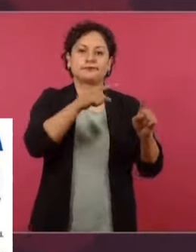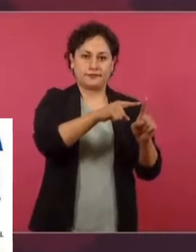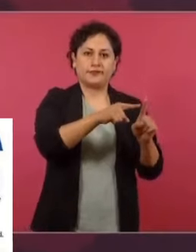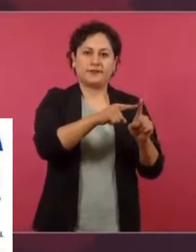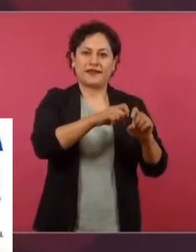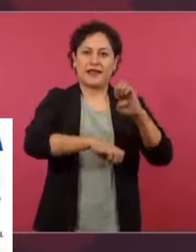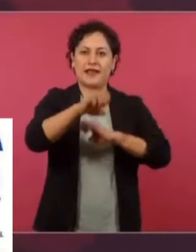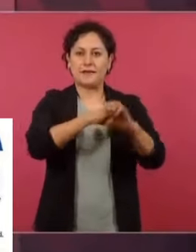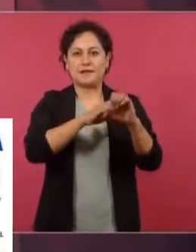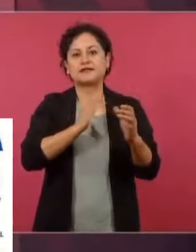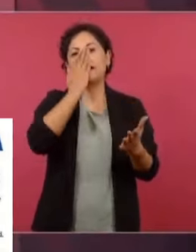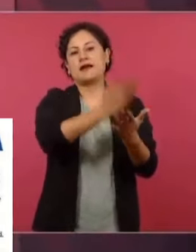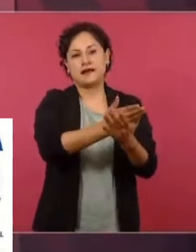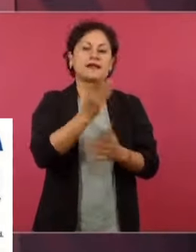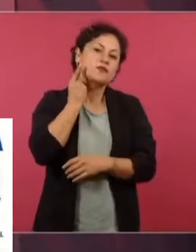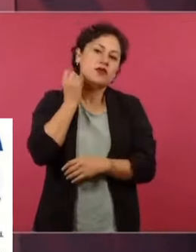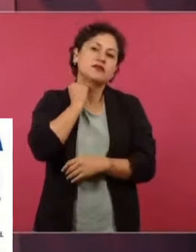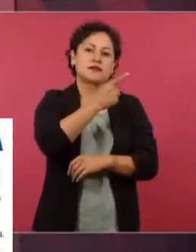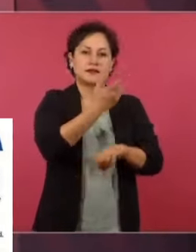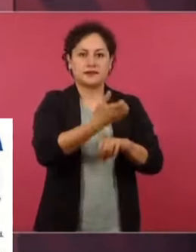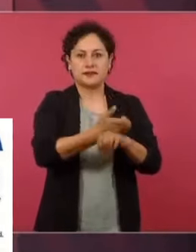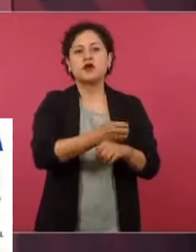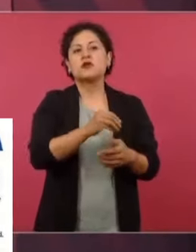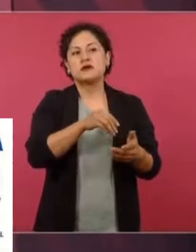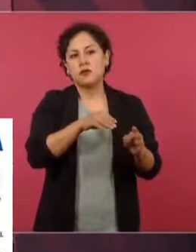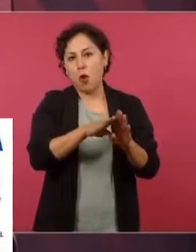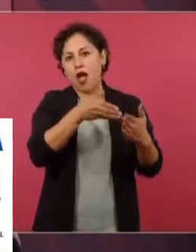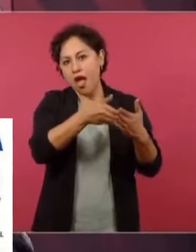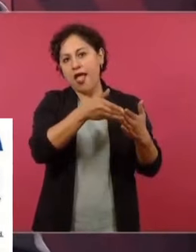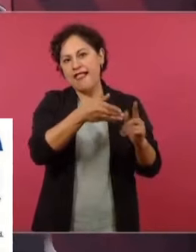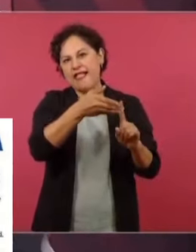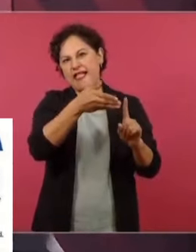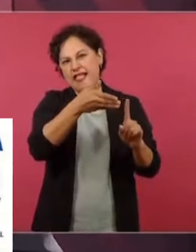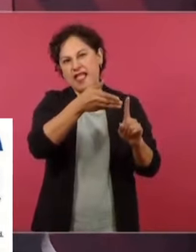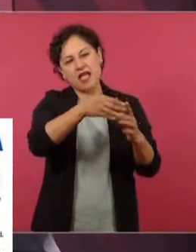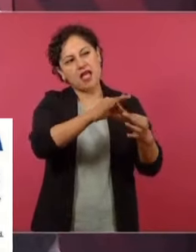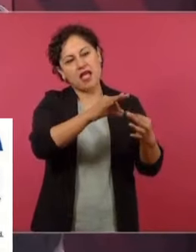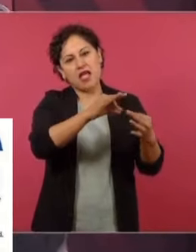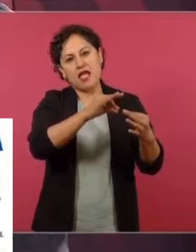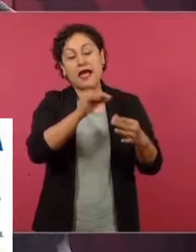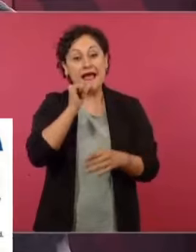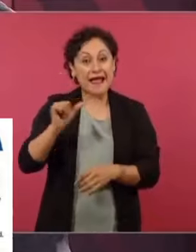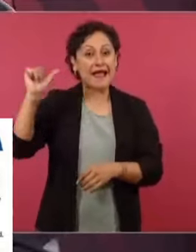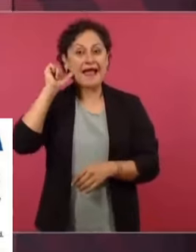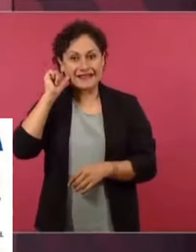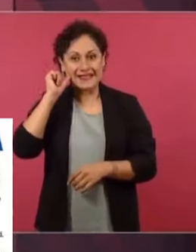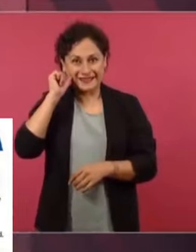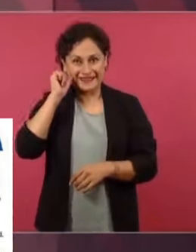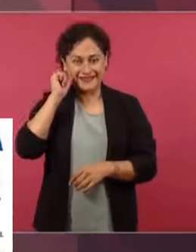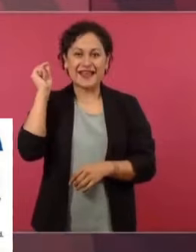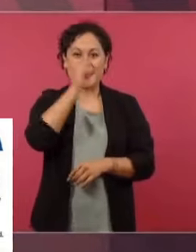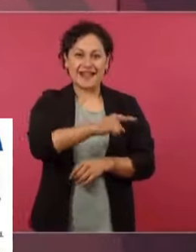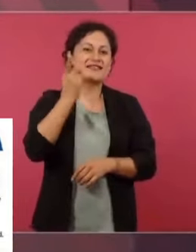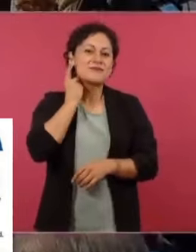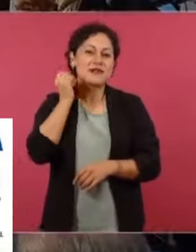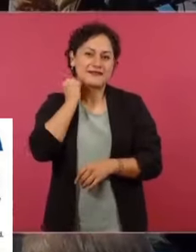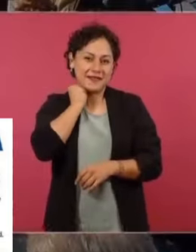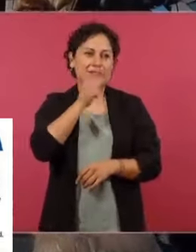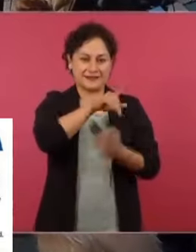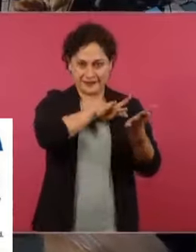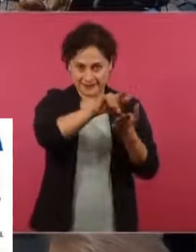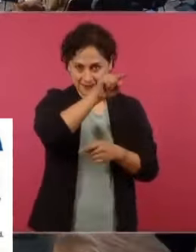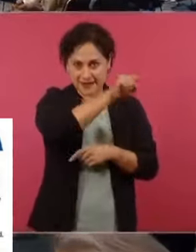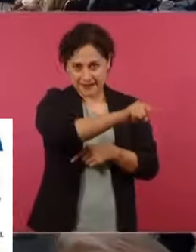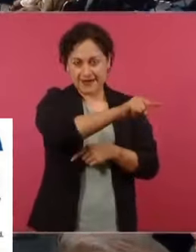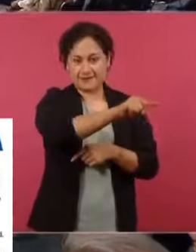Congreso. Hasta ayer, que creo que fue el señor Blinken al Congreso, y los congresistas que apoyan a Vulcan